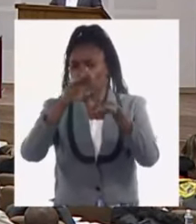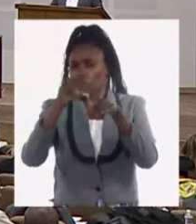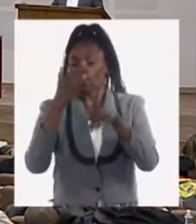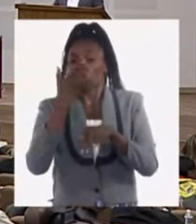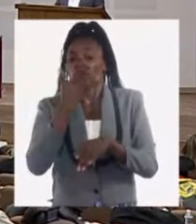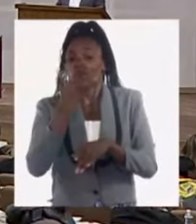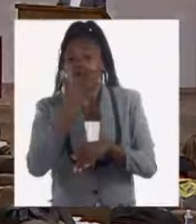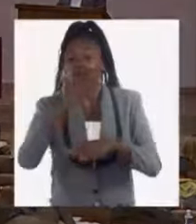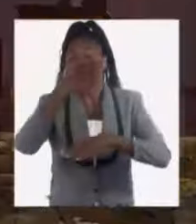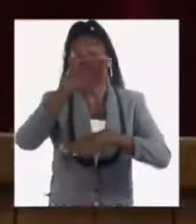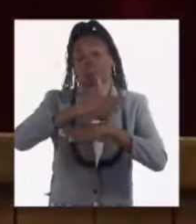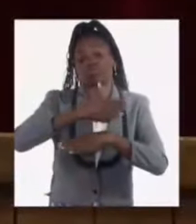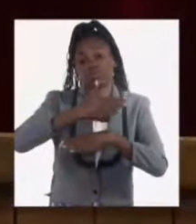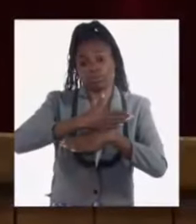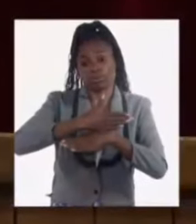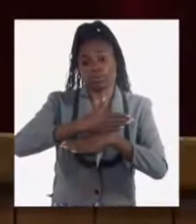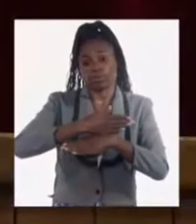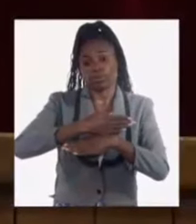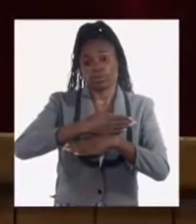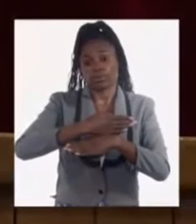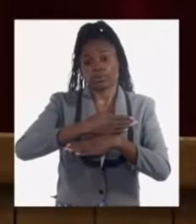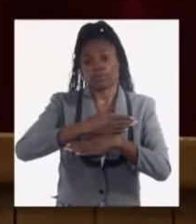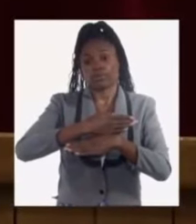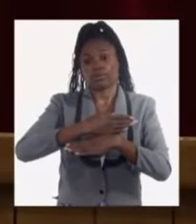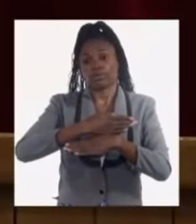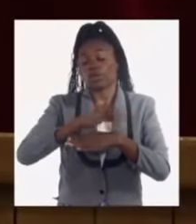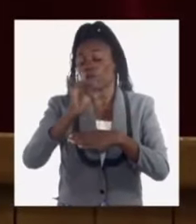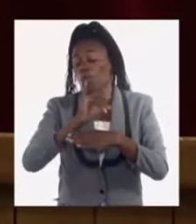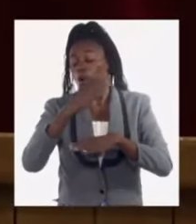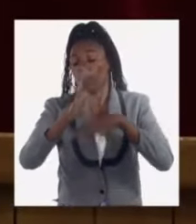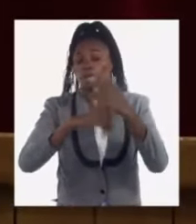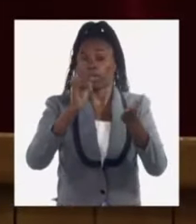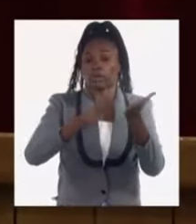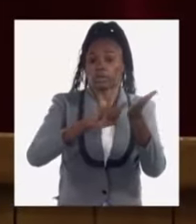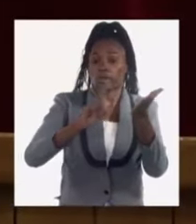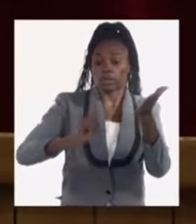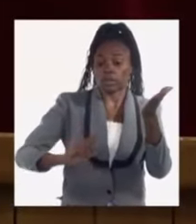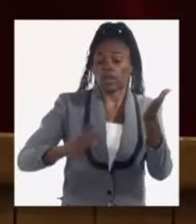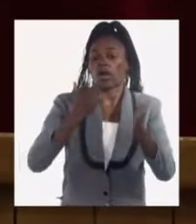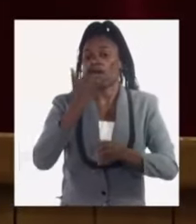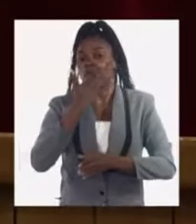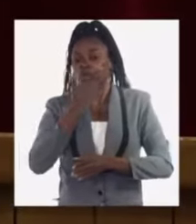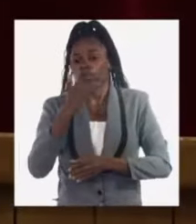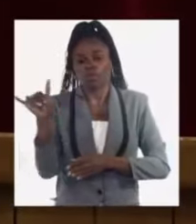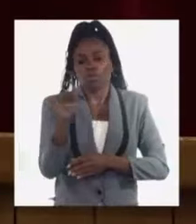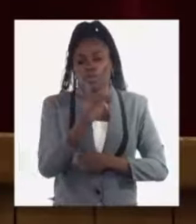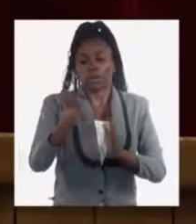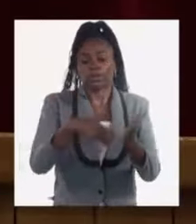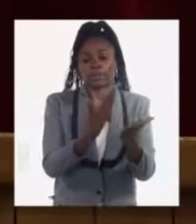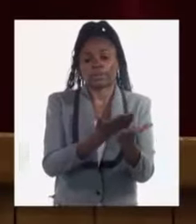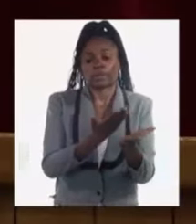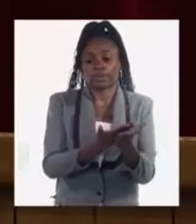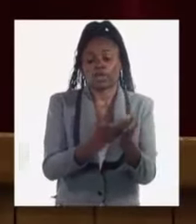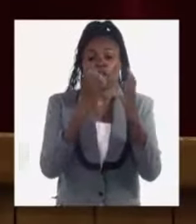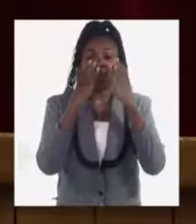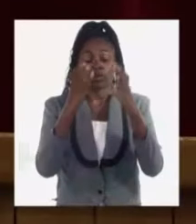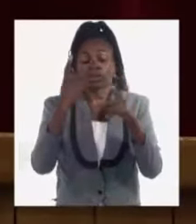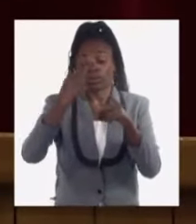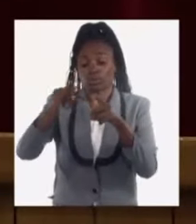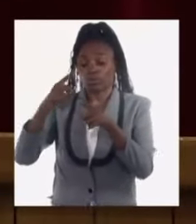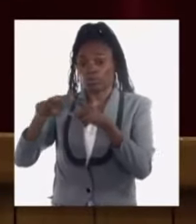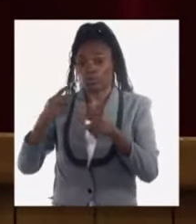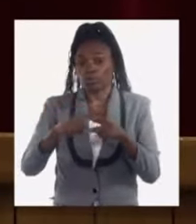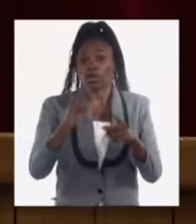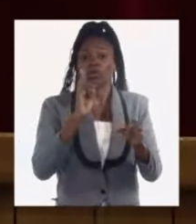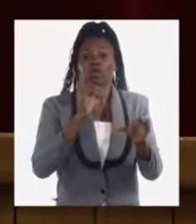afectaciones de bloqueo. La generación de electricidad también se ha venido demandando un nivel importante de recursos. Bueno,